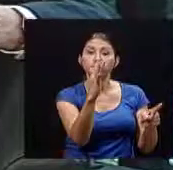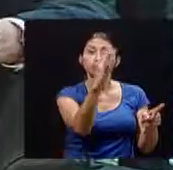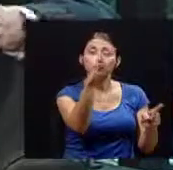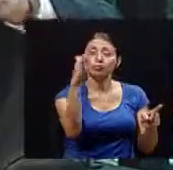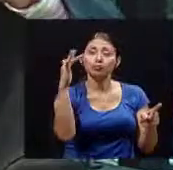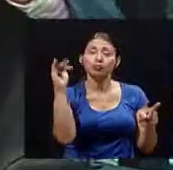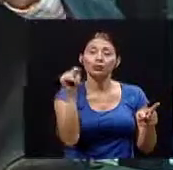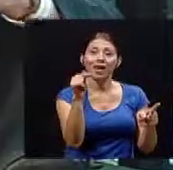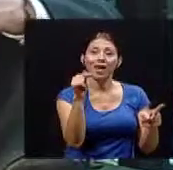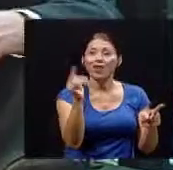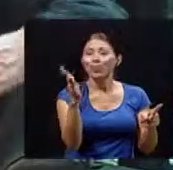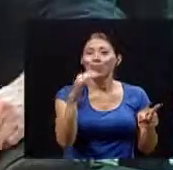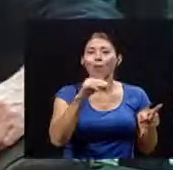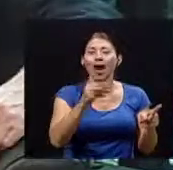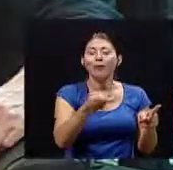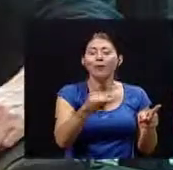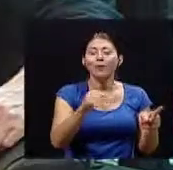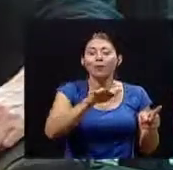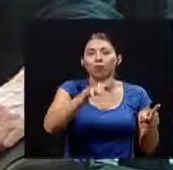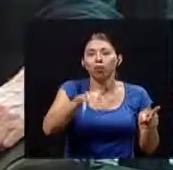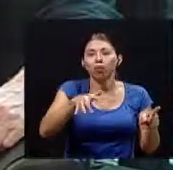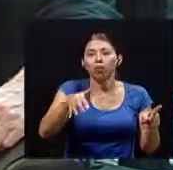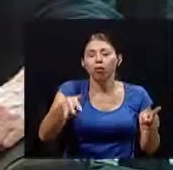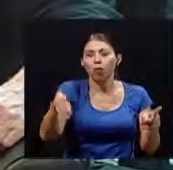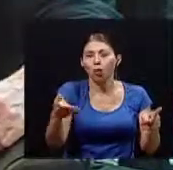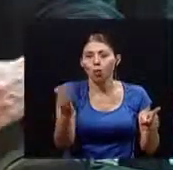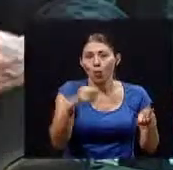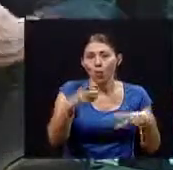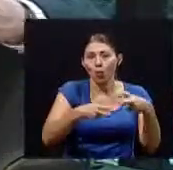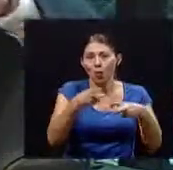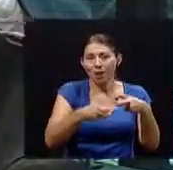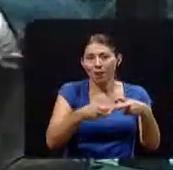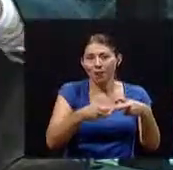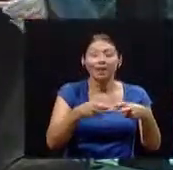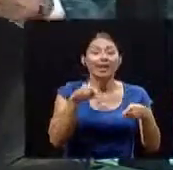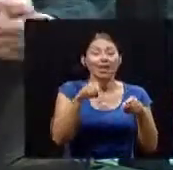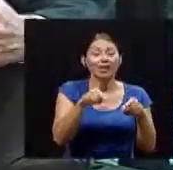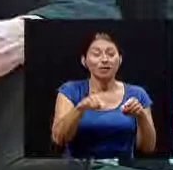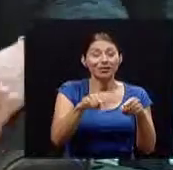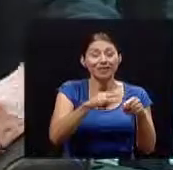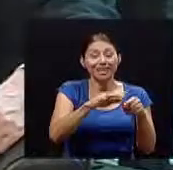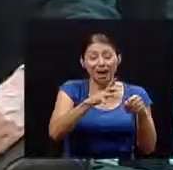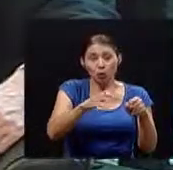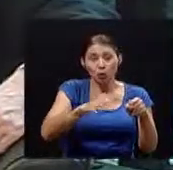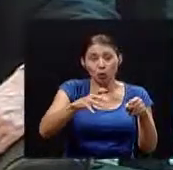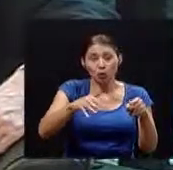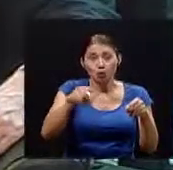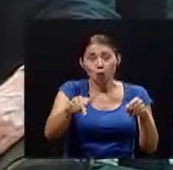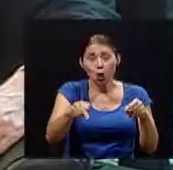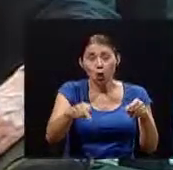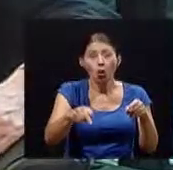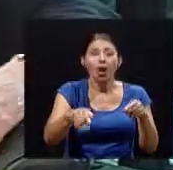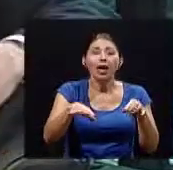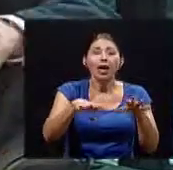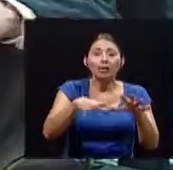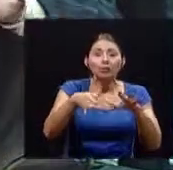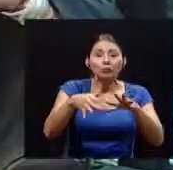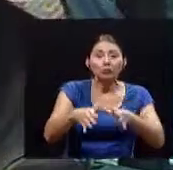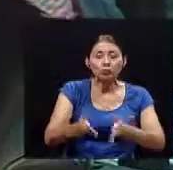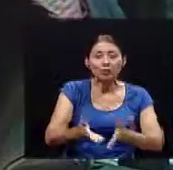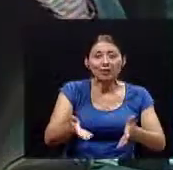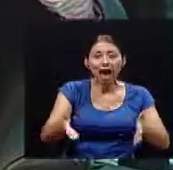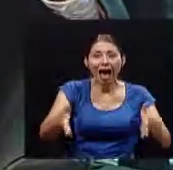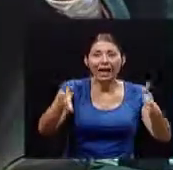etcétera vamos a tener mucho menos erosión vamos a tener esa erosión finalmente llega a los tanques de almacenamiento